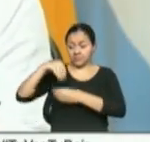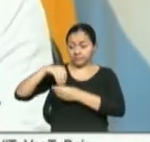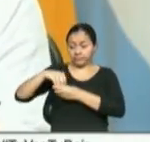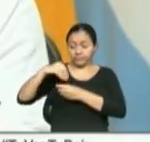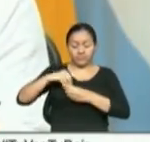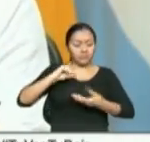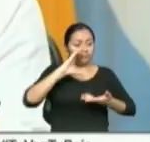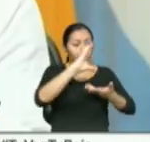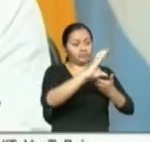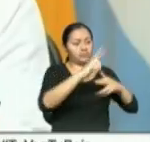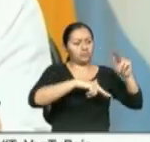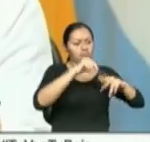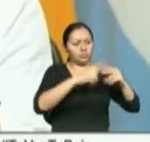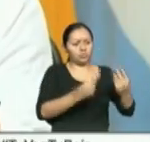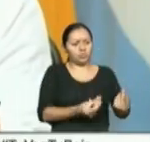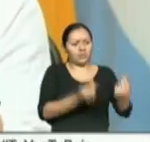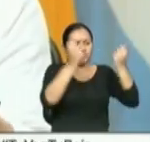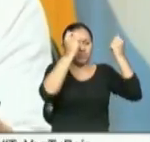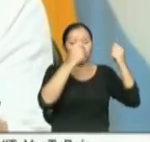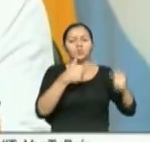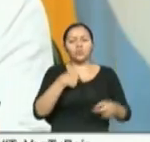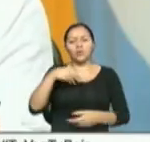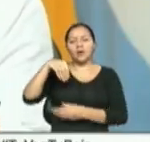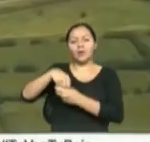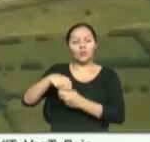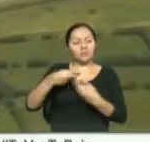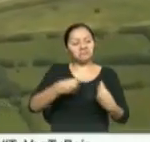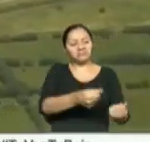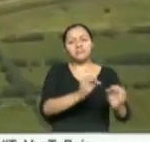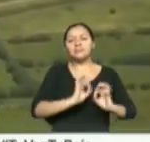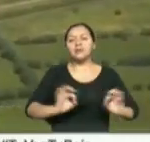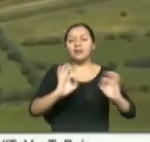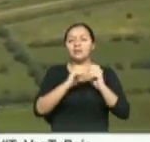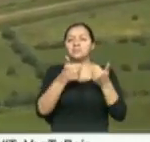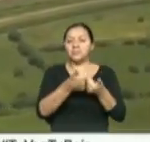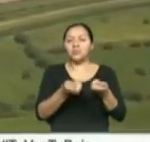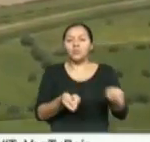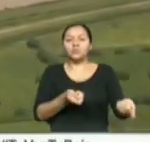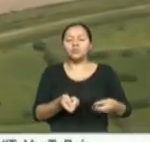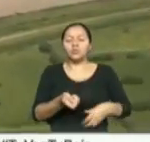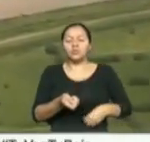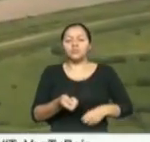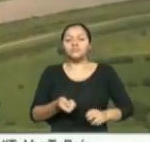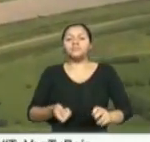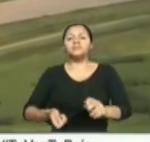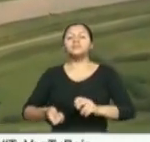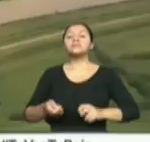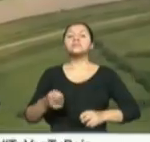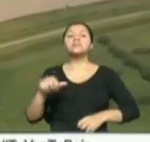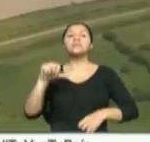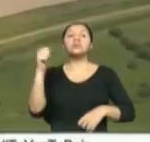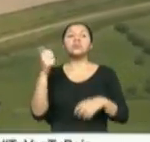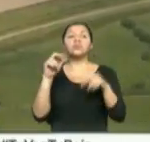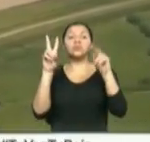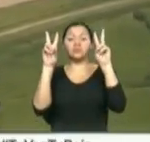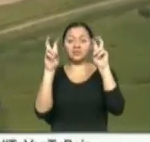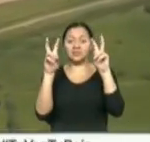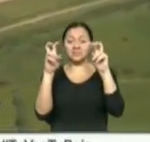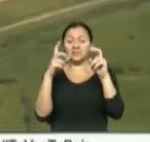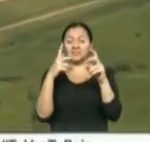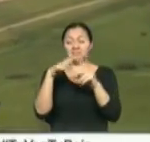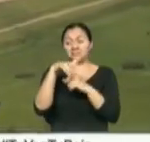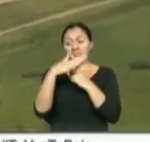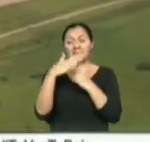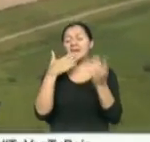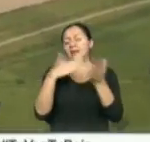ahorro. Segundo, no hay mejor ahorro que una buena inversión. Invertimos y estamos ahorrándonos centenas de millones de dólares que en otra situación,